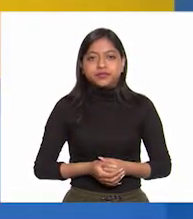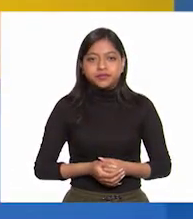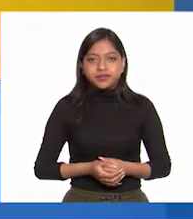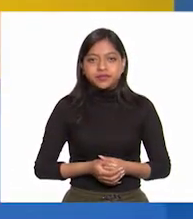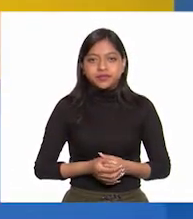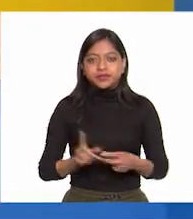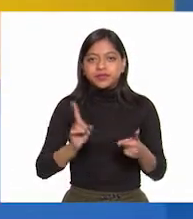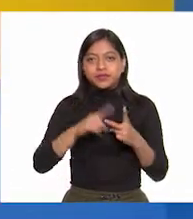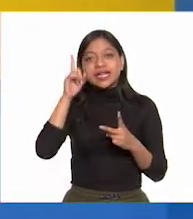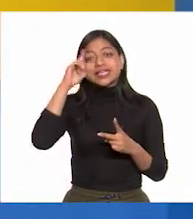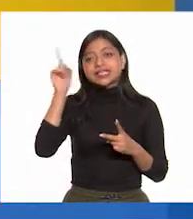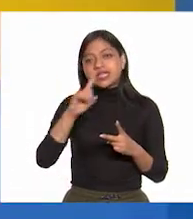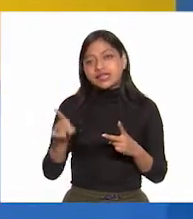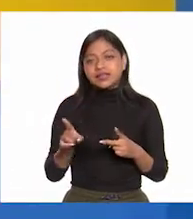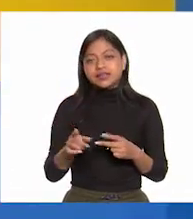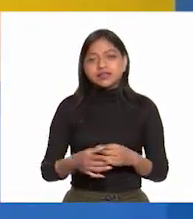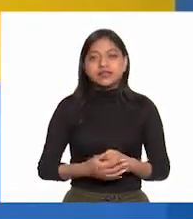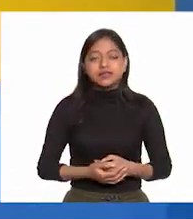Zacatecas,